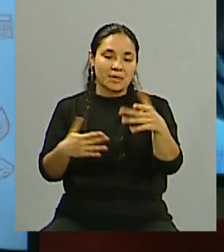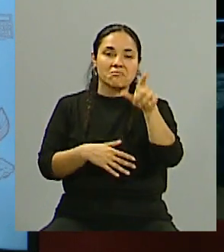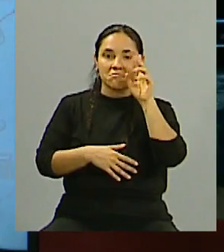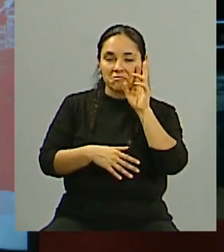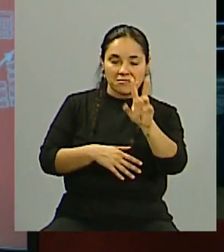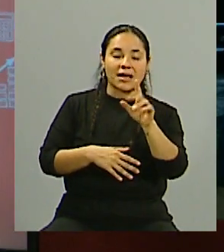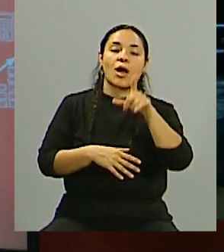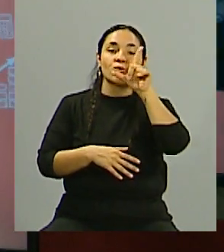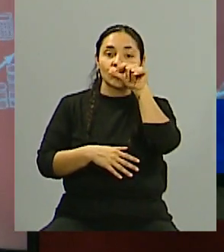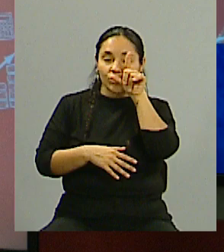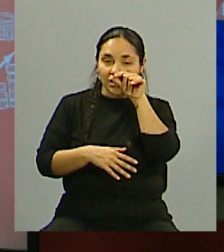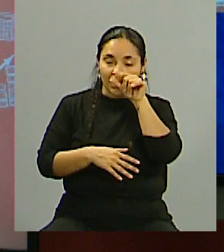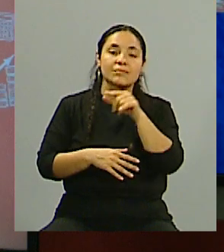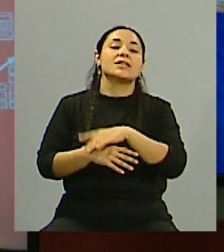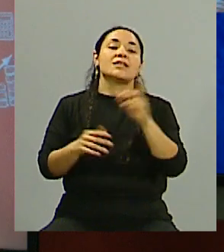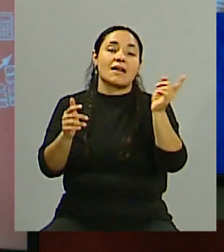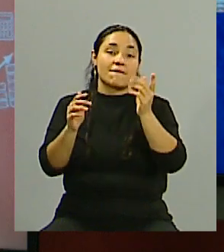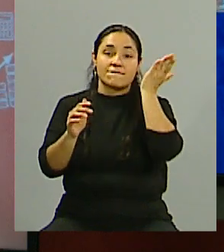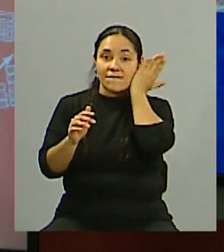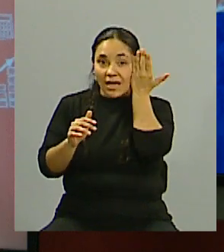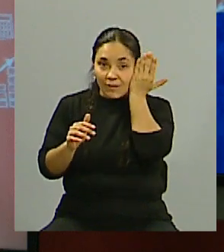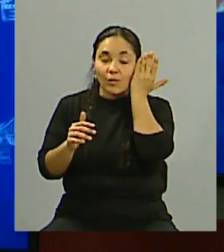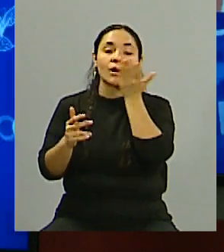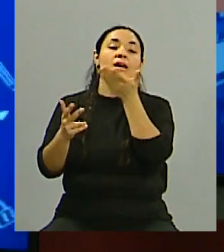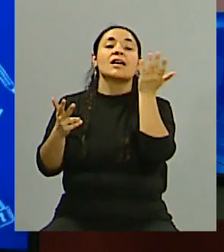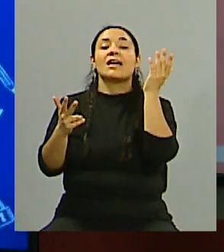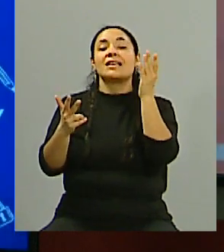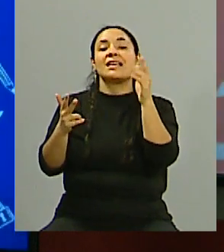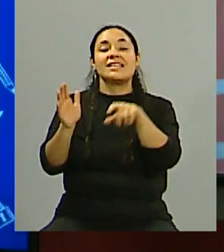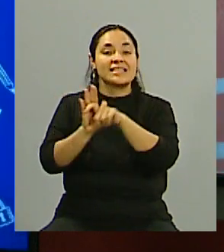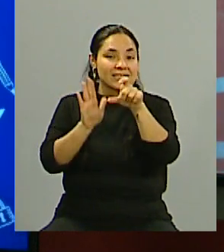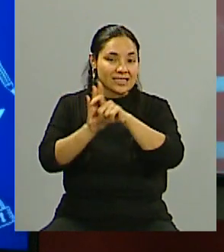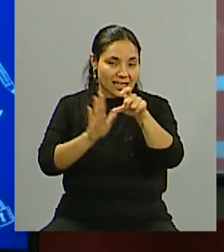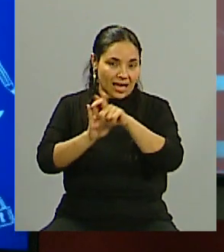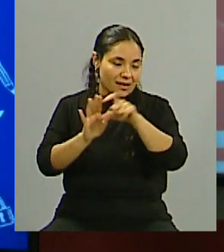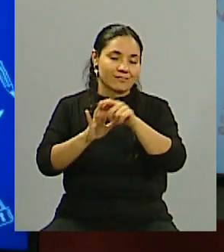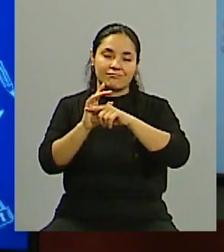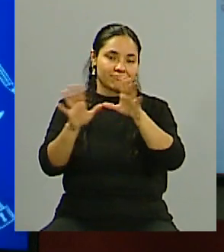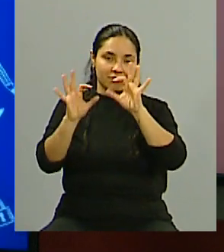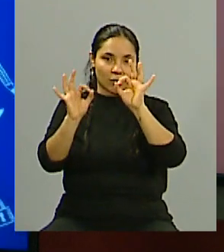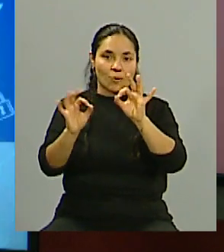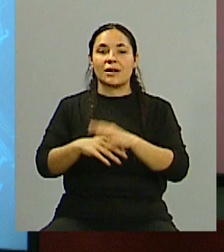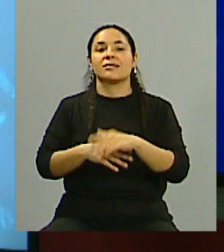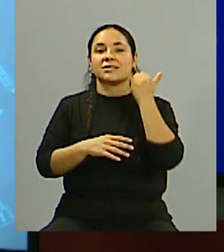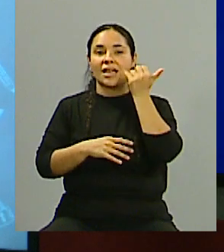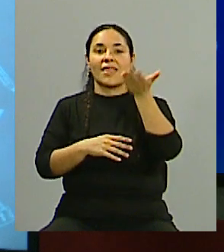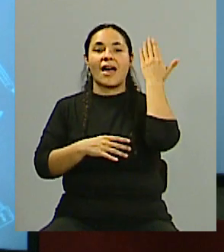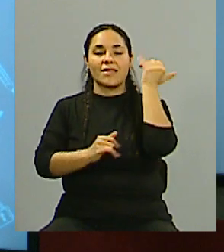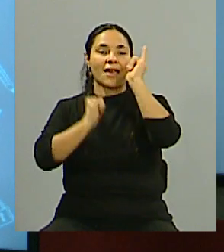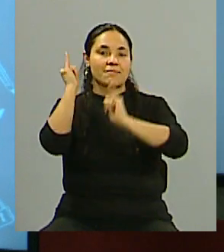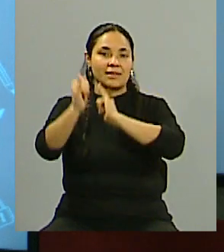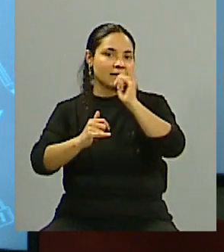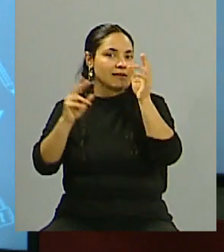como SeñalUTV, en Facebook como SeñalU y en Instagram como Unidiversidad. Dijimos, lo habíamos anticipado, vamos a hablar de